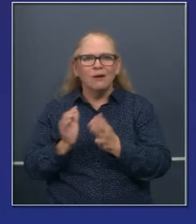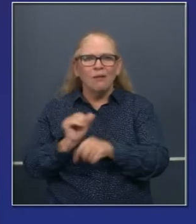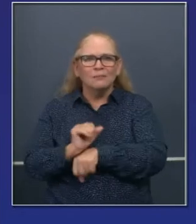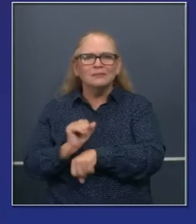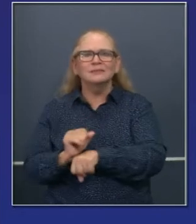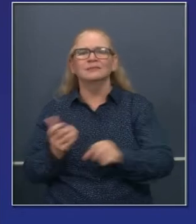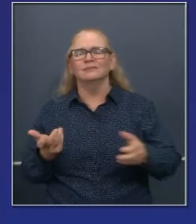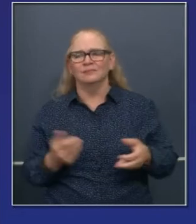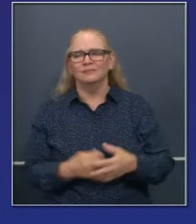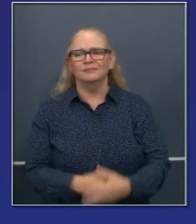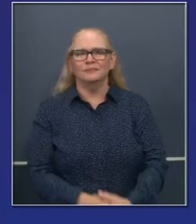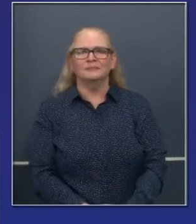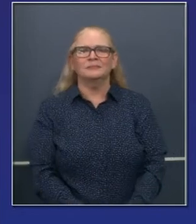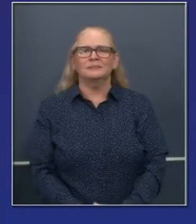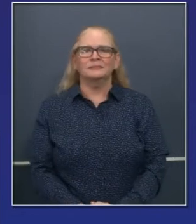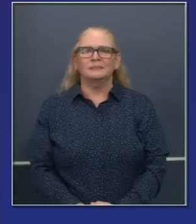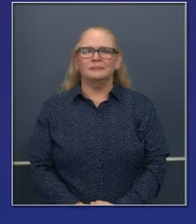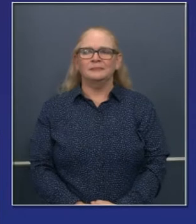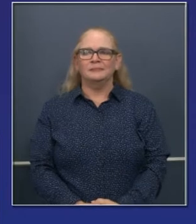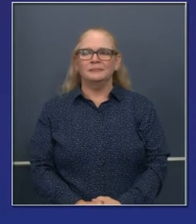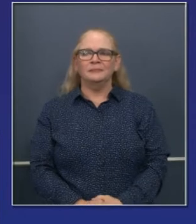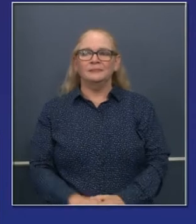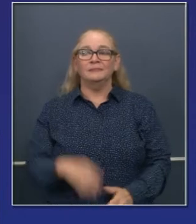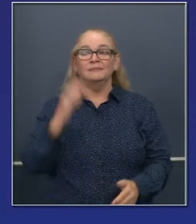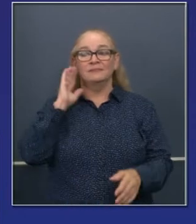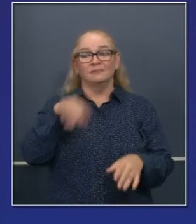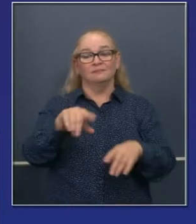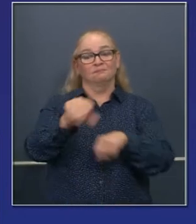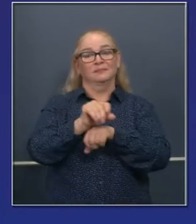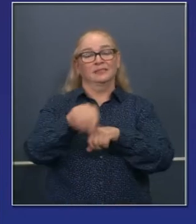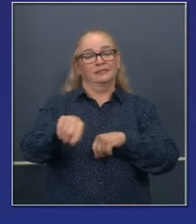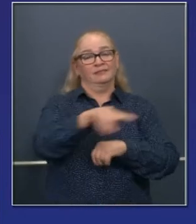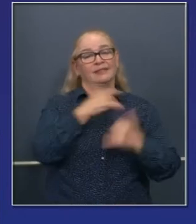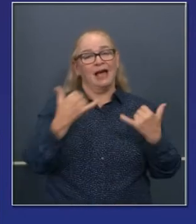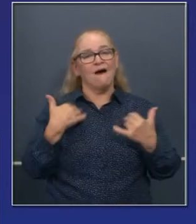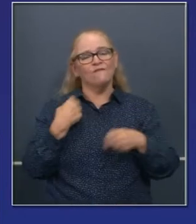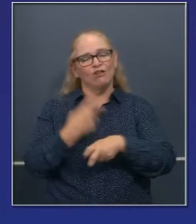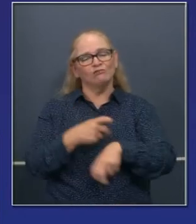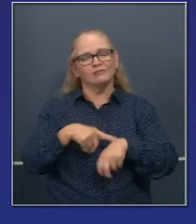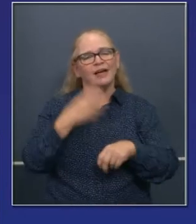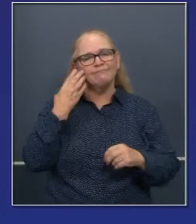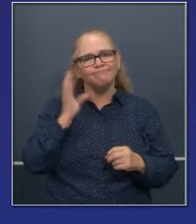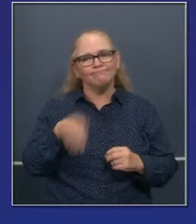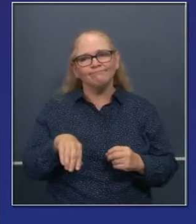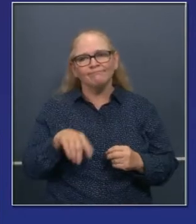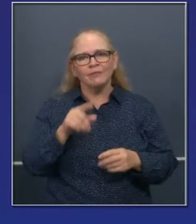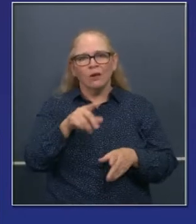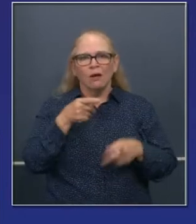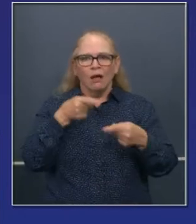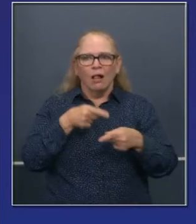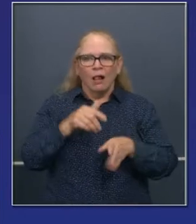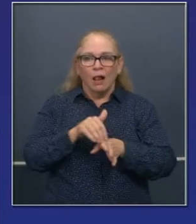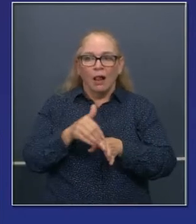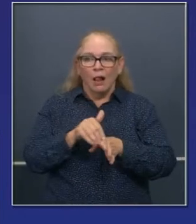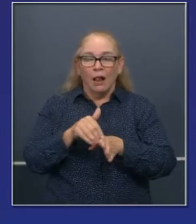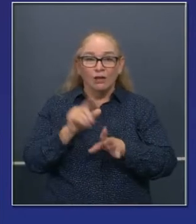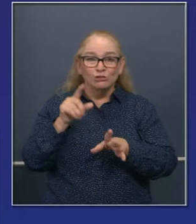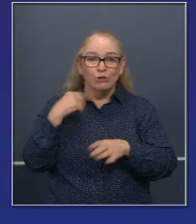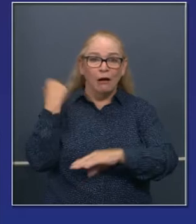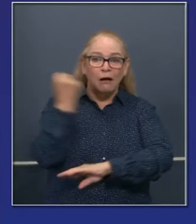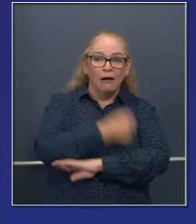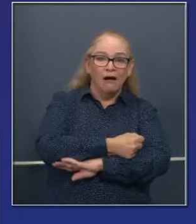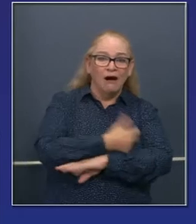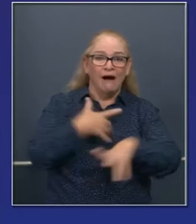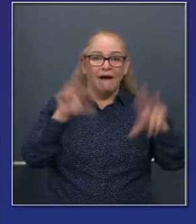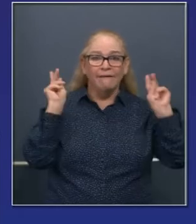Ahora bien, una cosa que sí sé que es nuestro negocio, nuestros negocios están al borde del precipicio tomando decisiones si